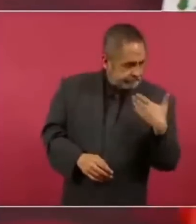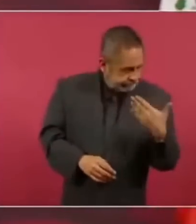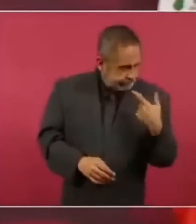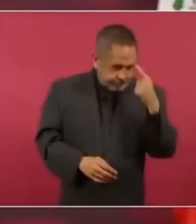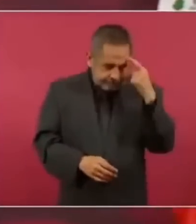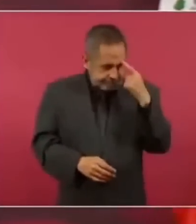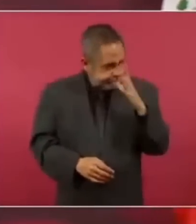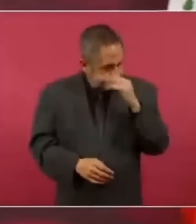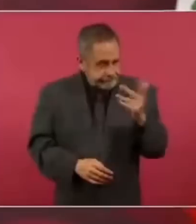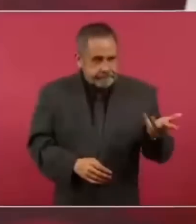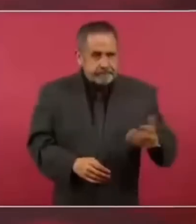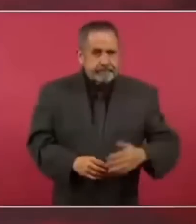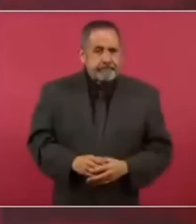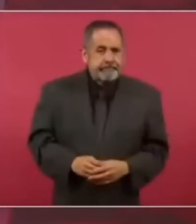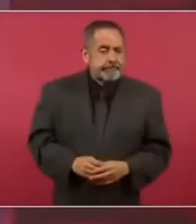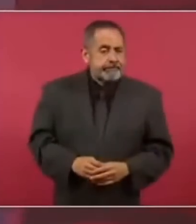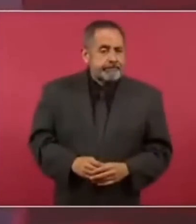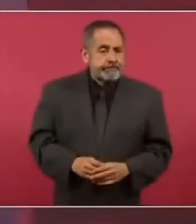están